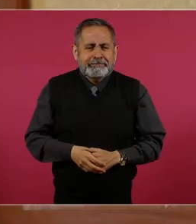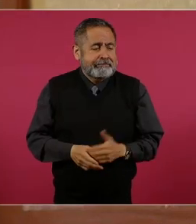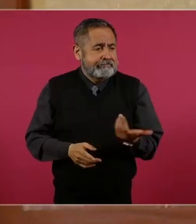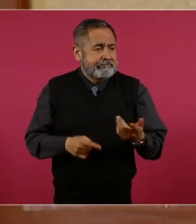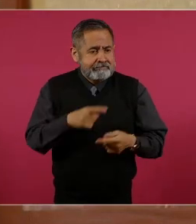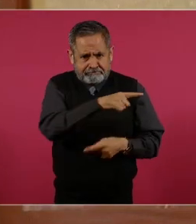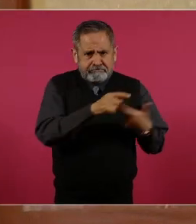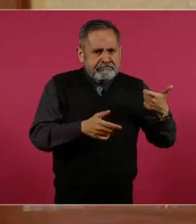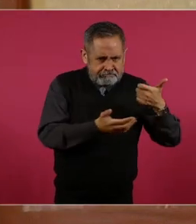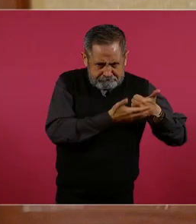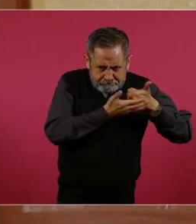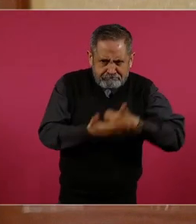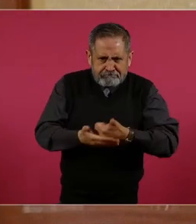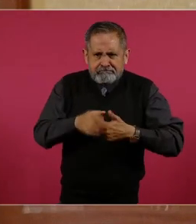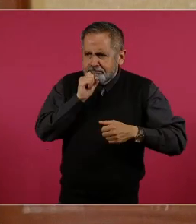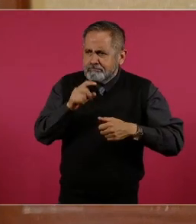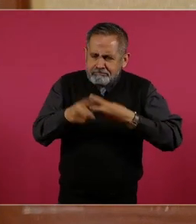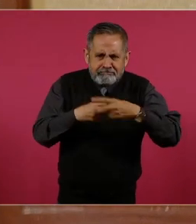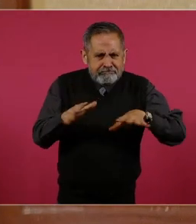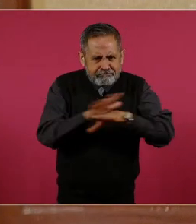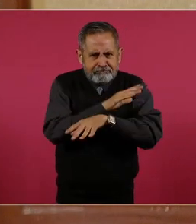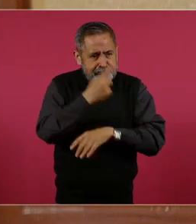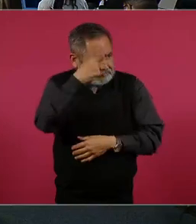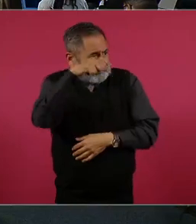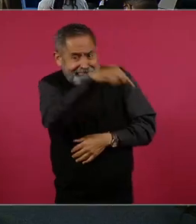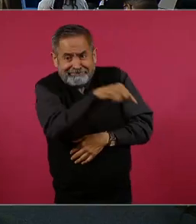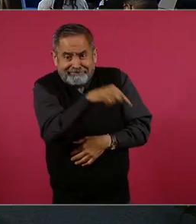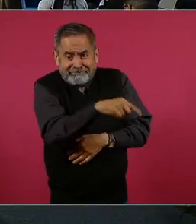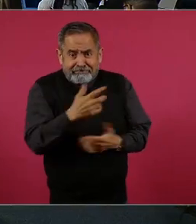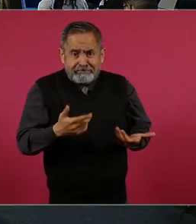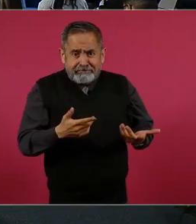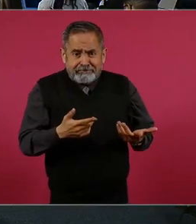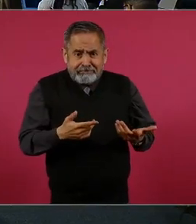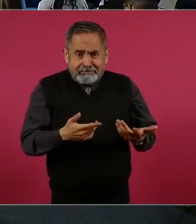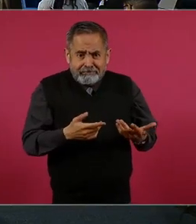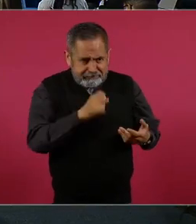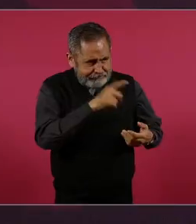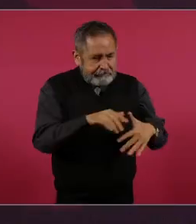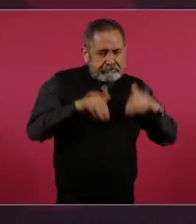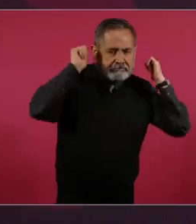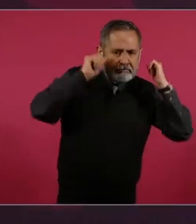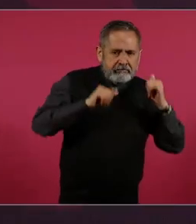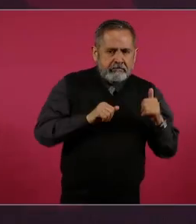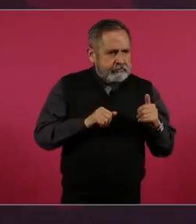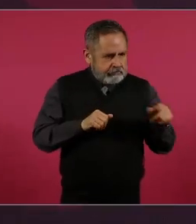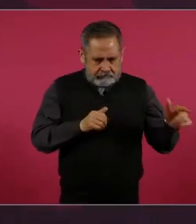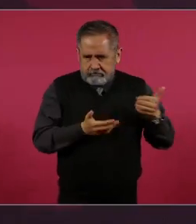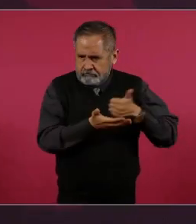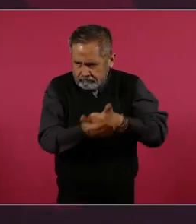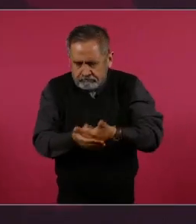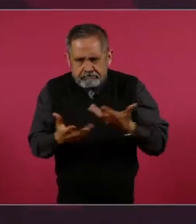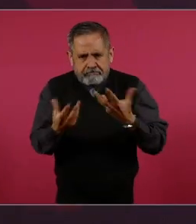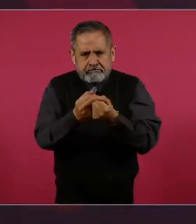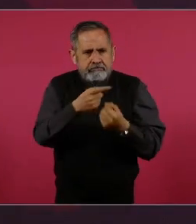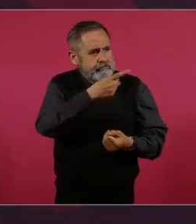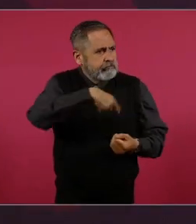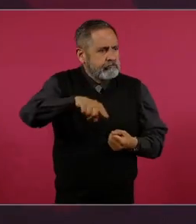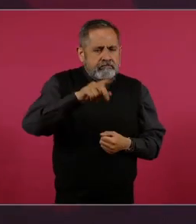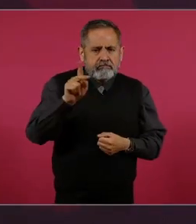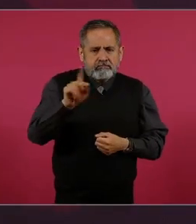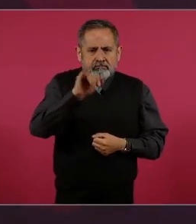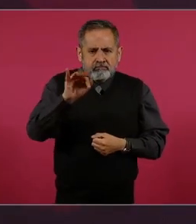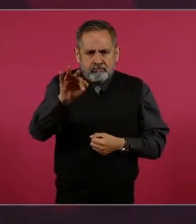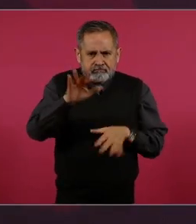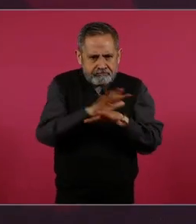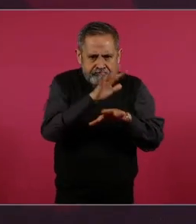ellos ayuden si es una reforma para que mejore el Poder Judicial.